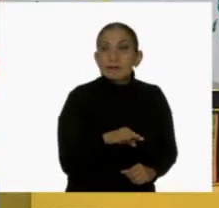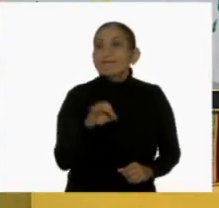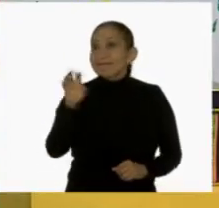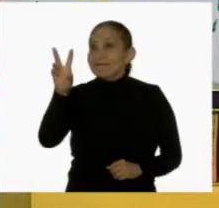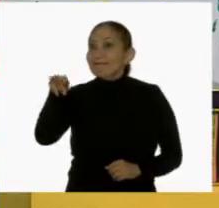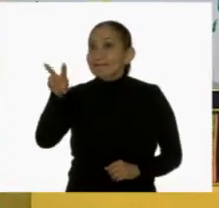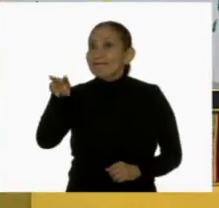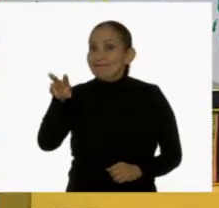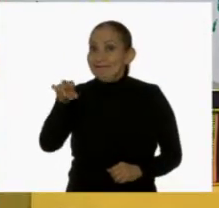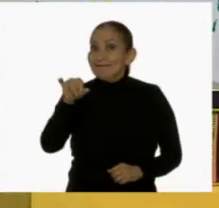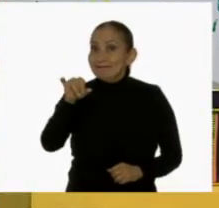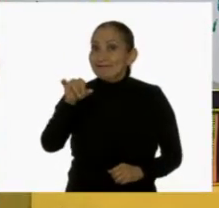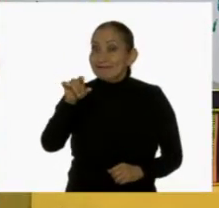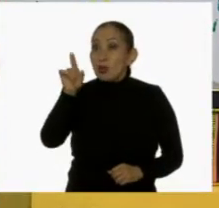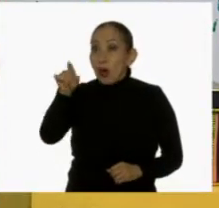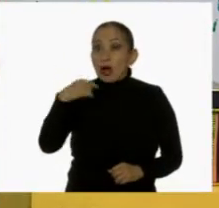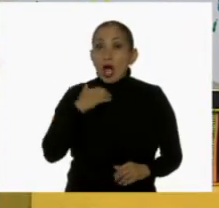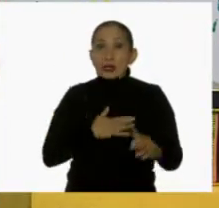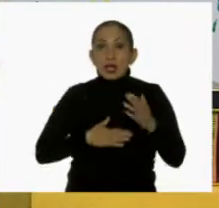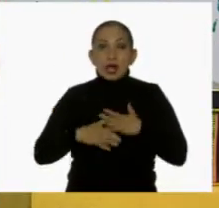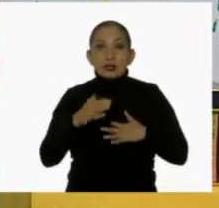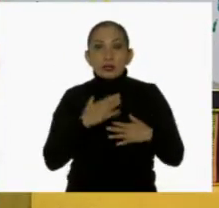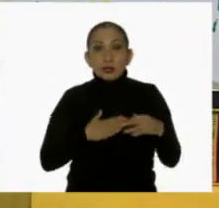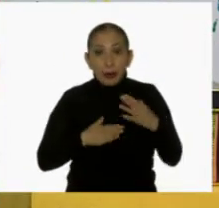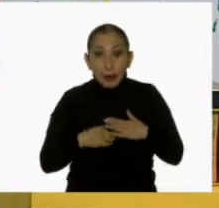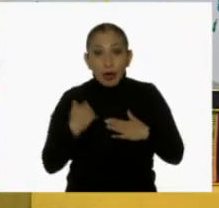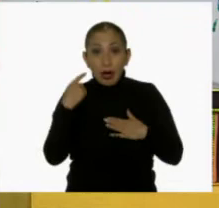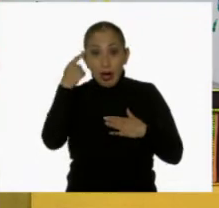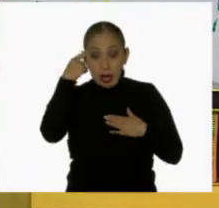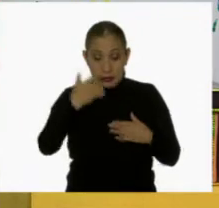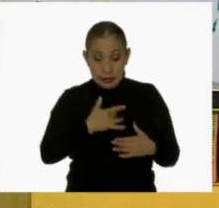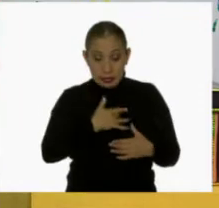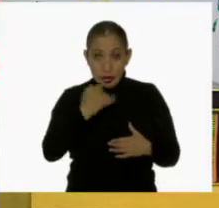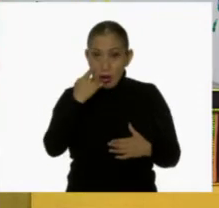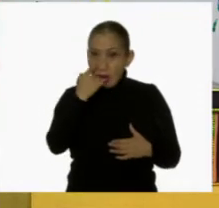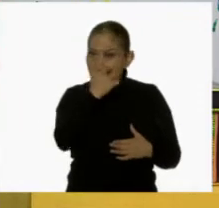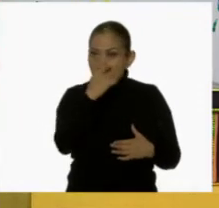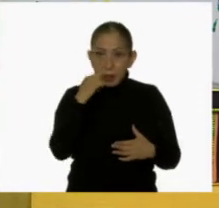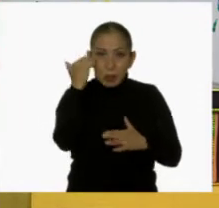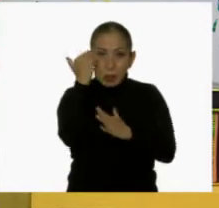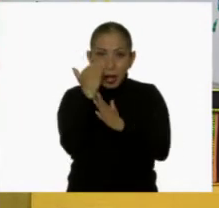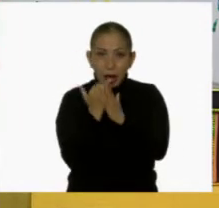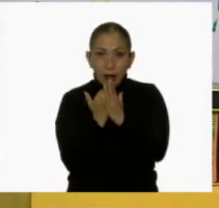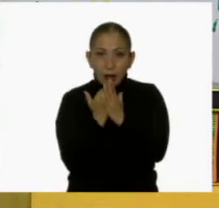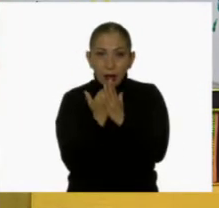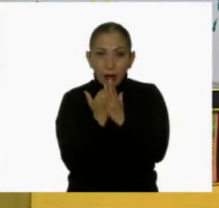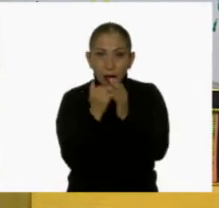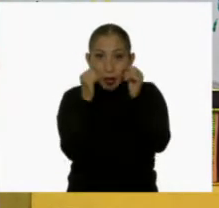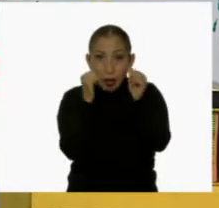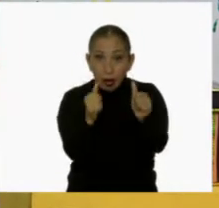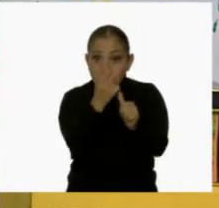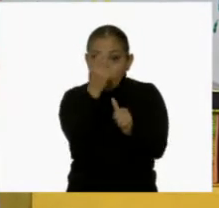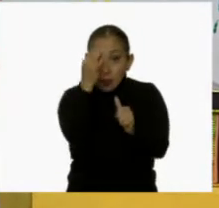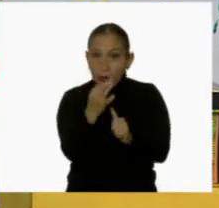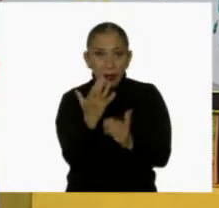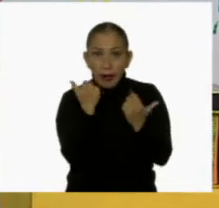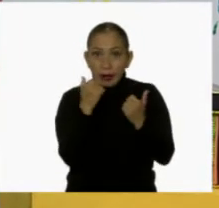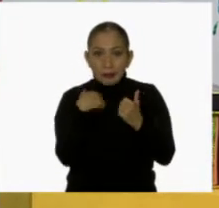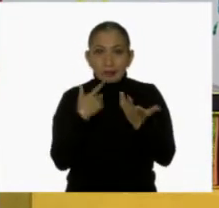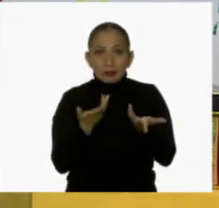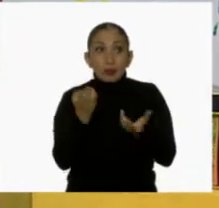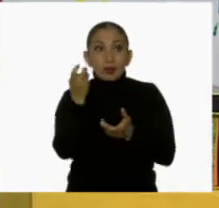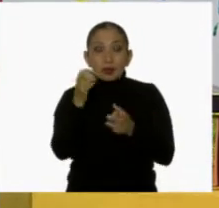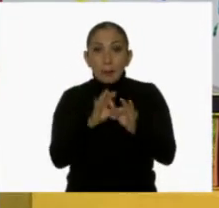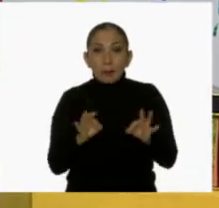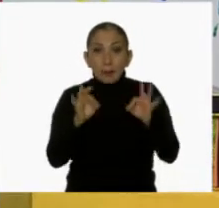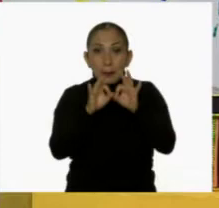Completamente cierto. Pues con el cansancio, nuestros sentidos pueden estar menos alerta. Por eso es muy importante prestar